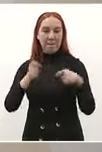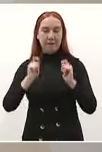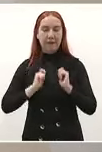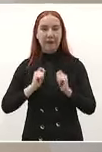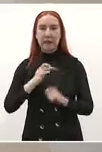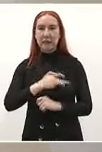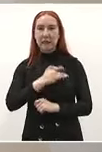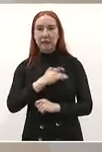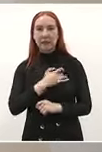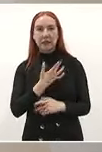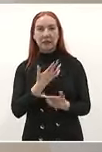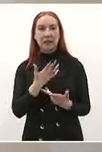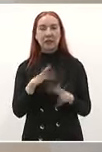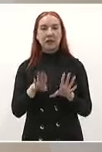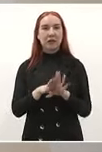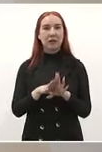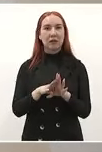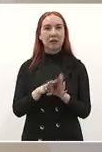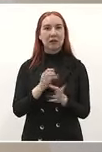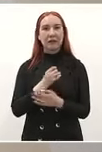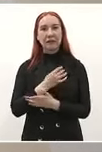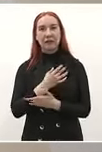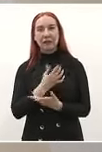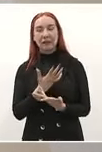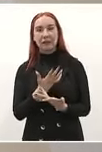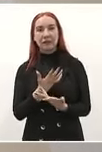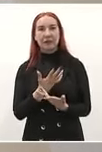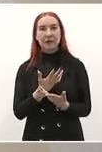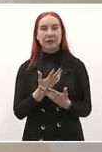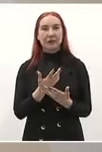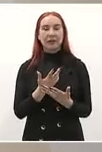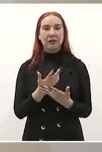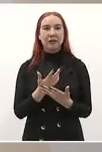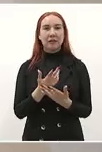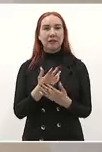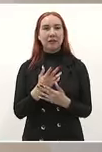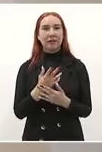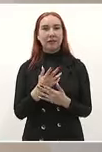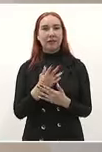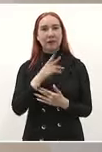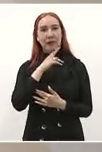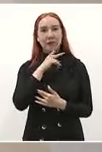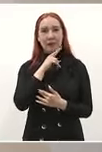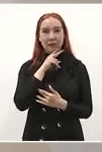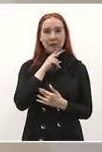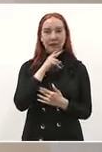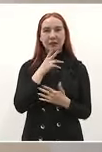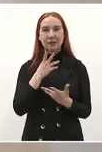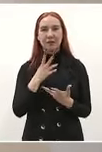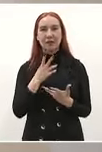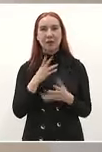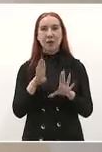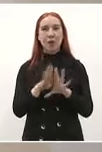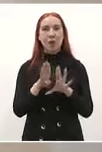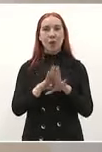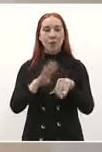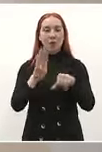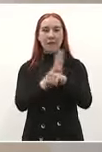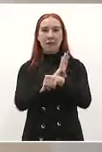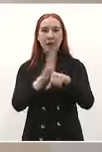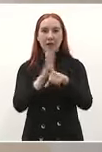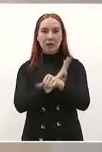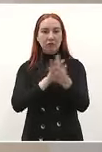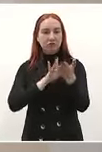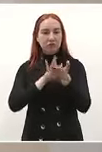sólo crear los programas de bienestar sino cómo hacerle llegar